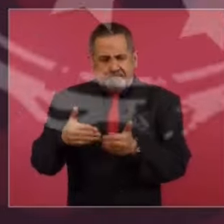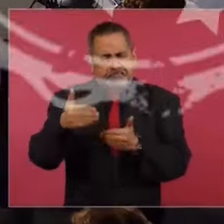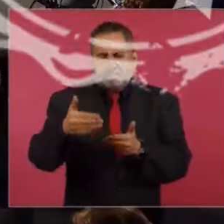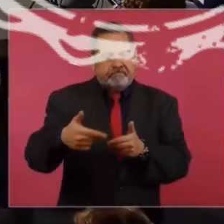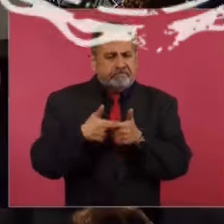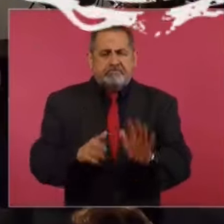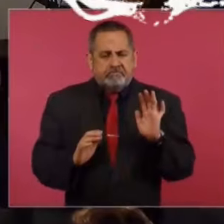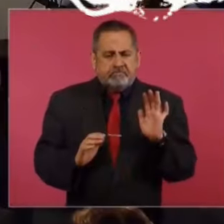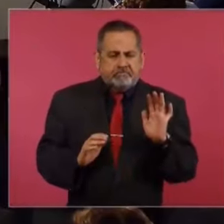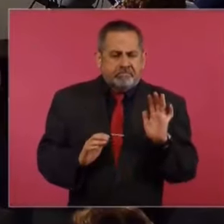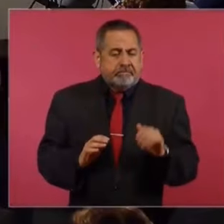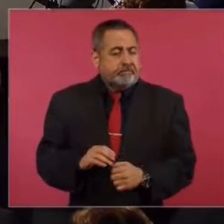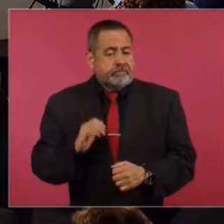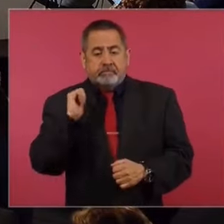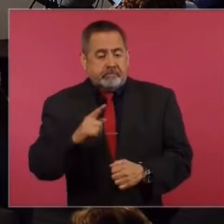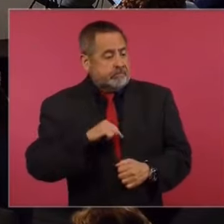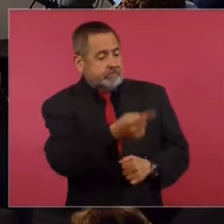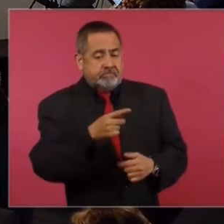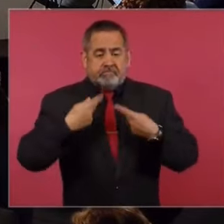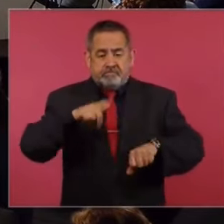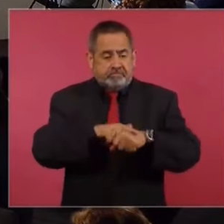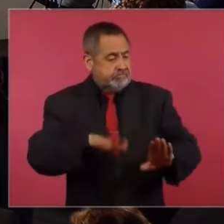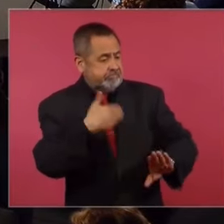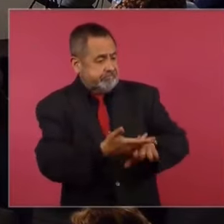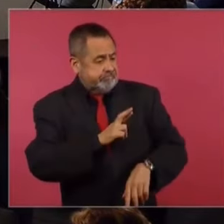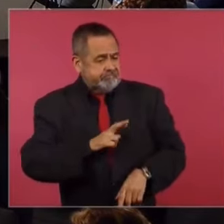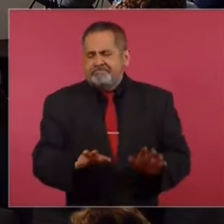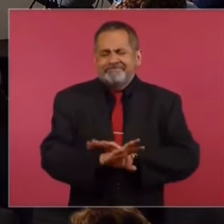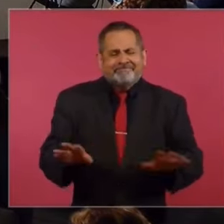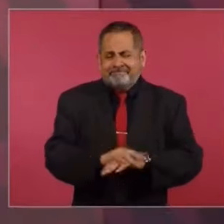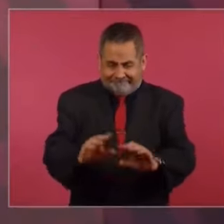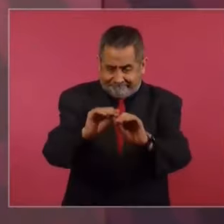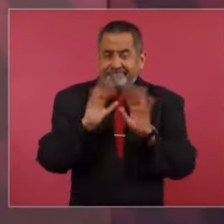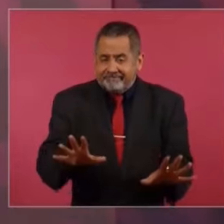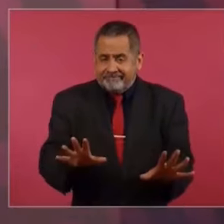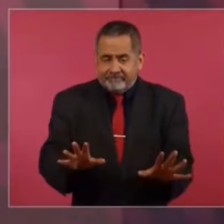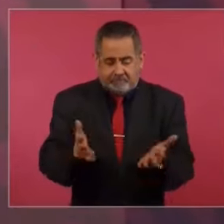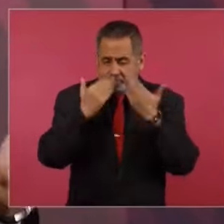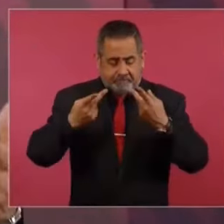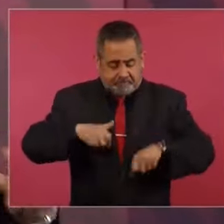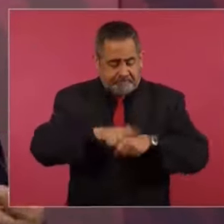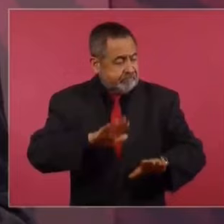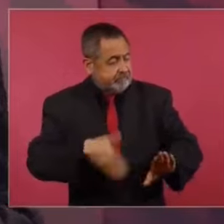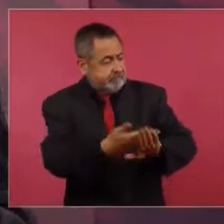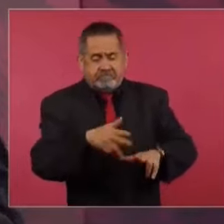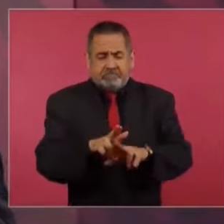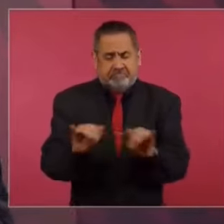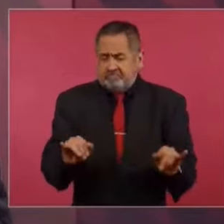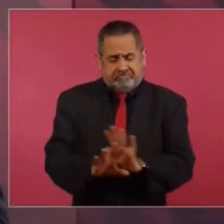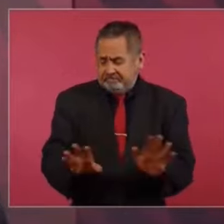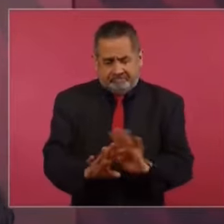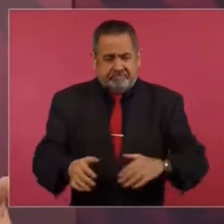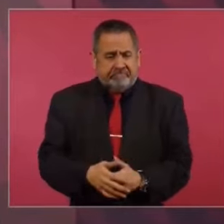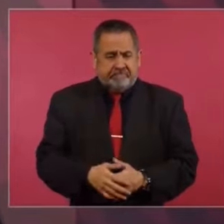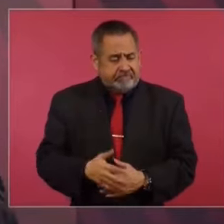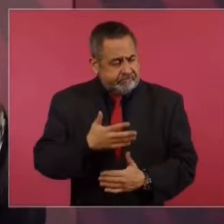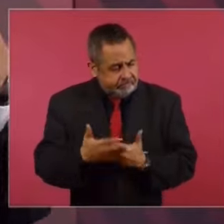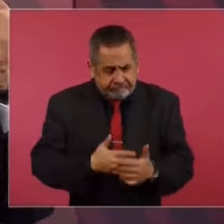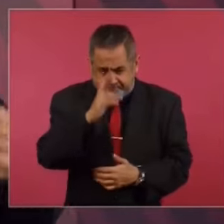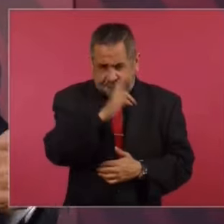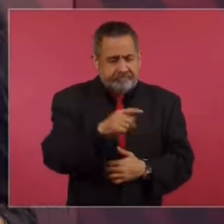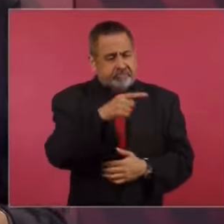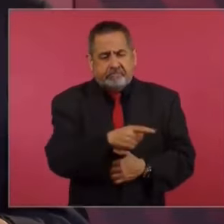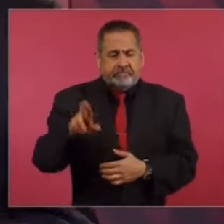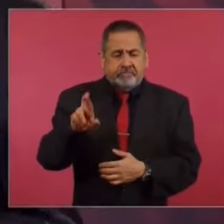No es nada, nada, nada personal. Yo tengo otros datos. Sí, con todo respeto,